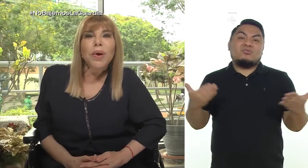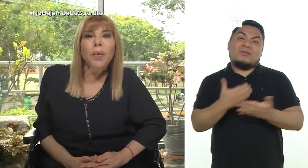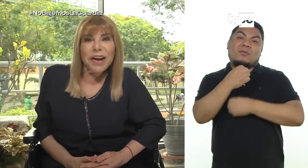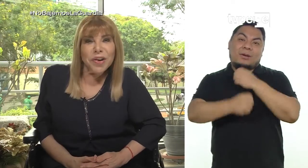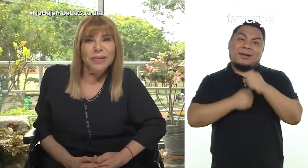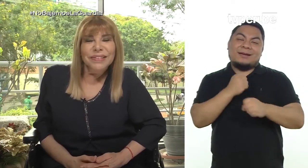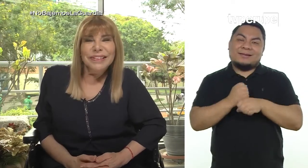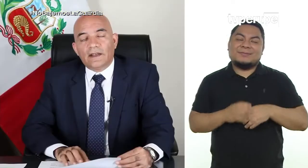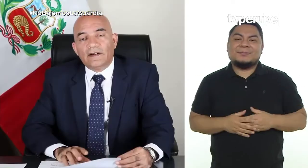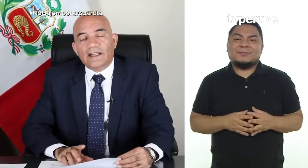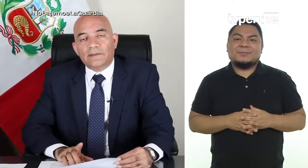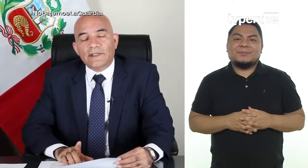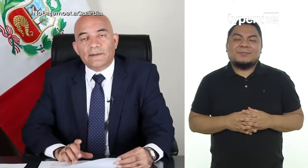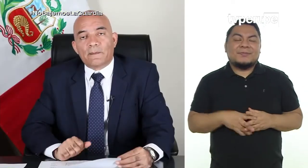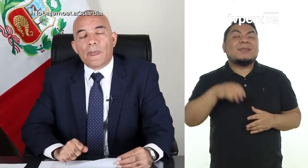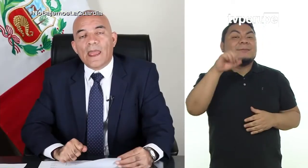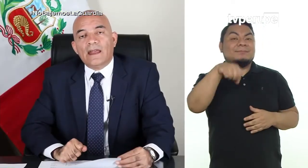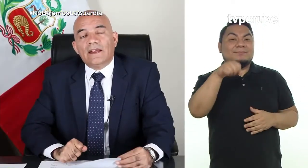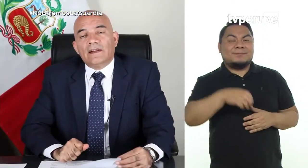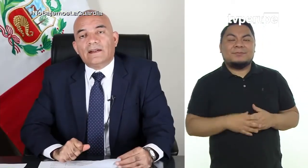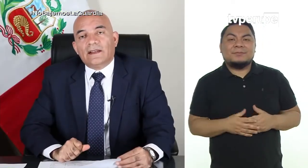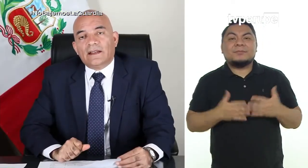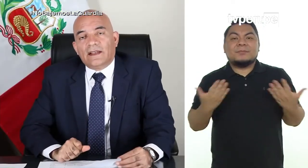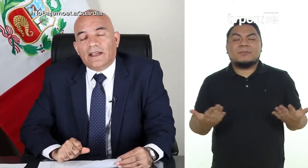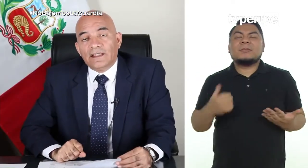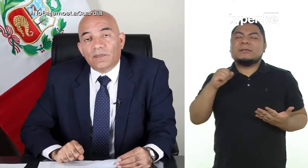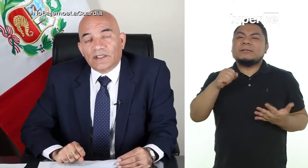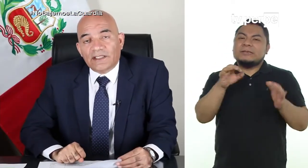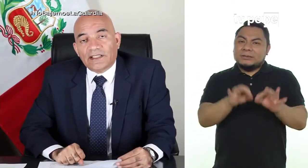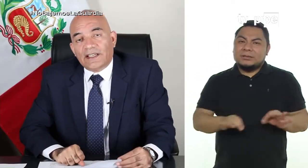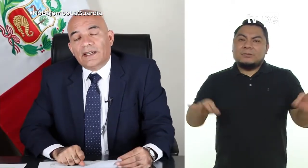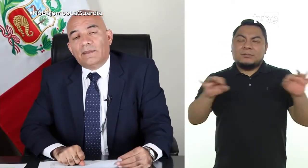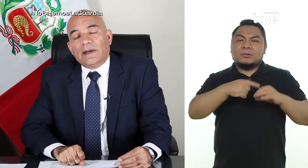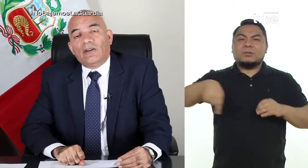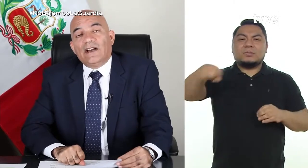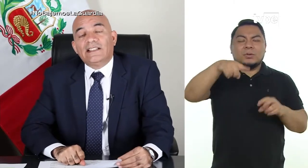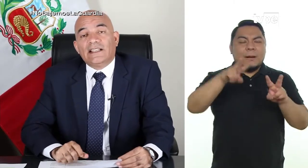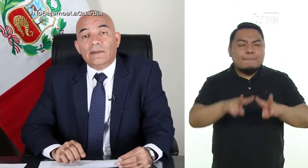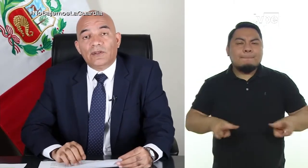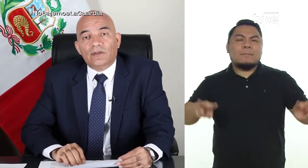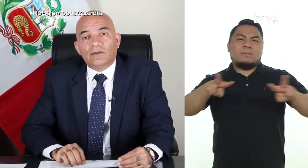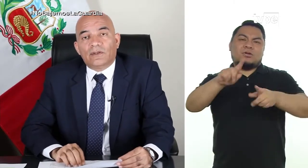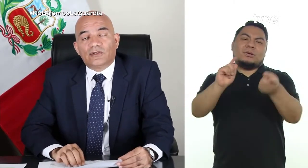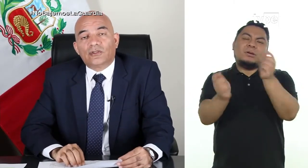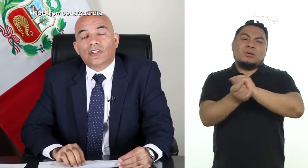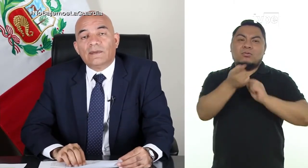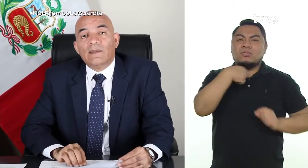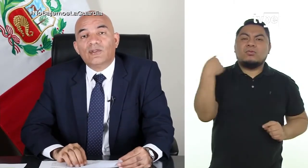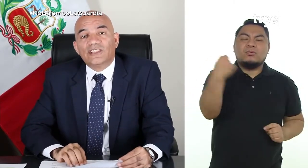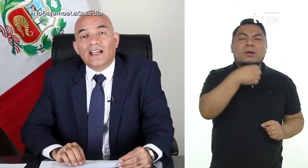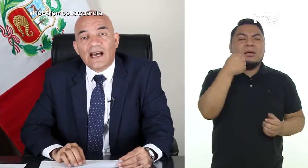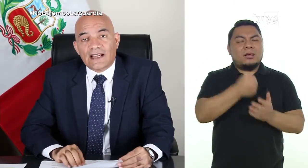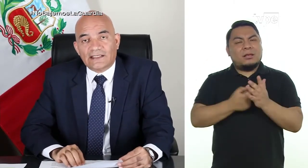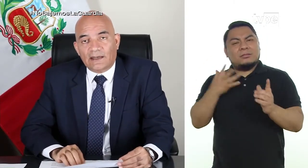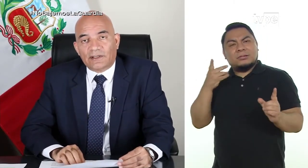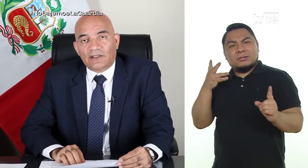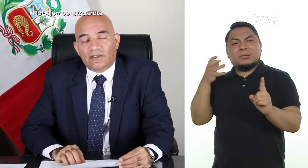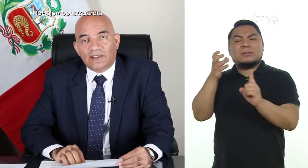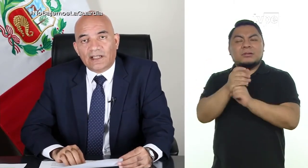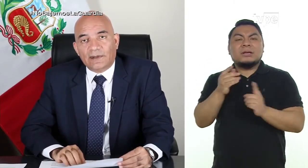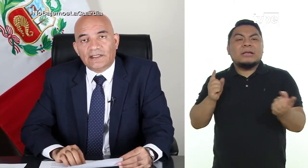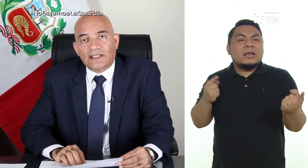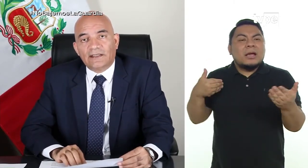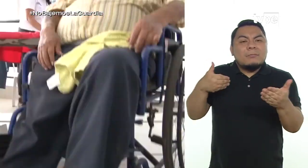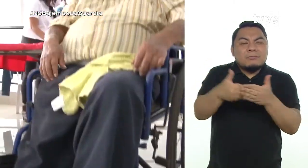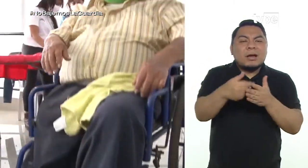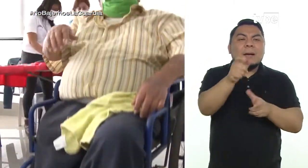iniciar un nuevo año? Es verdad, mire, es importante que para lograr este cambio nosotros debamos llegar hasta las personas